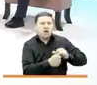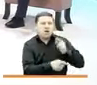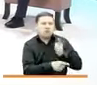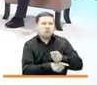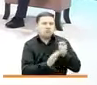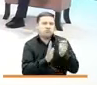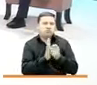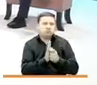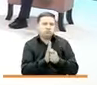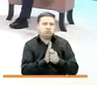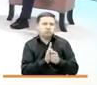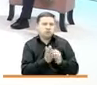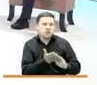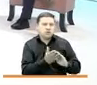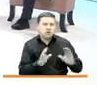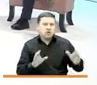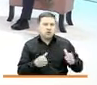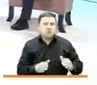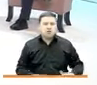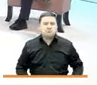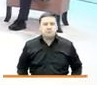tienen en el sujeto de reparación colectiva